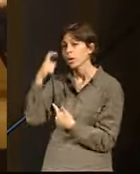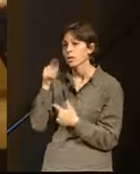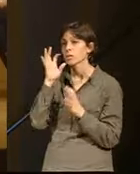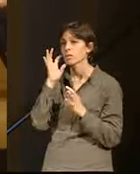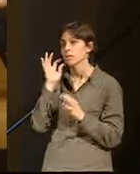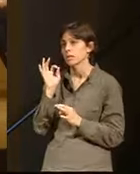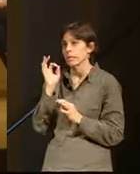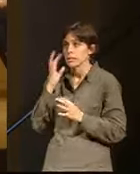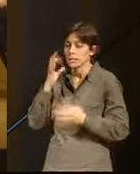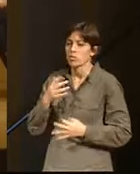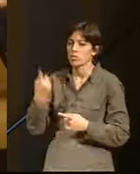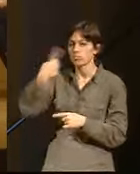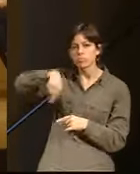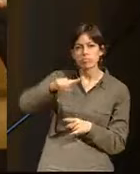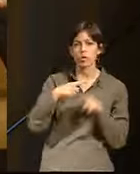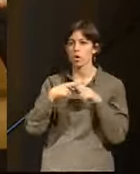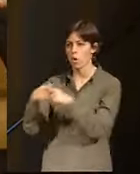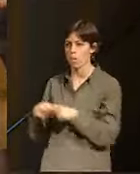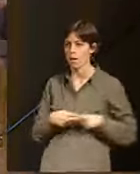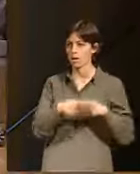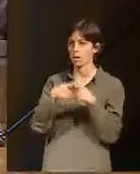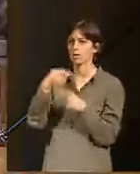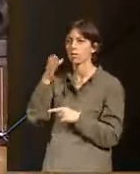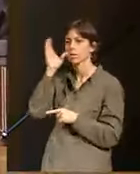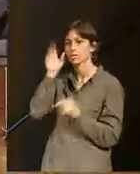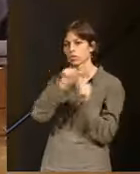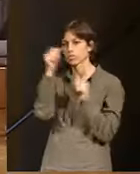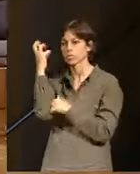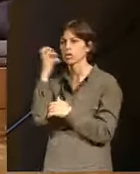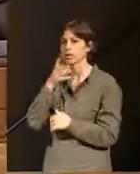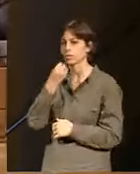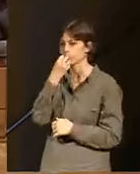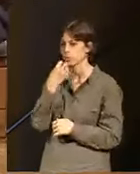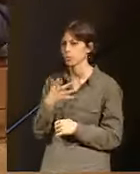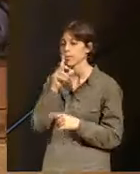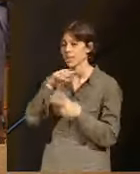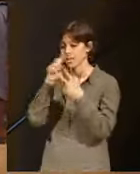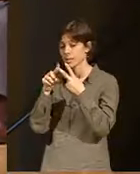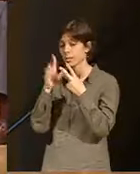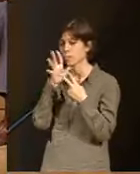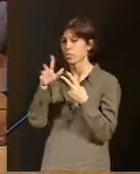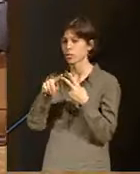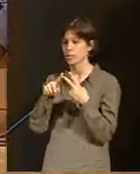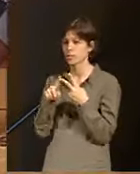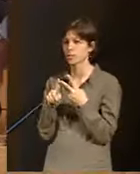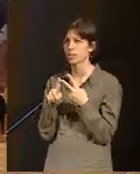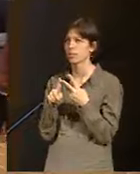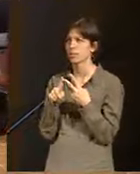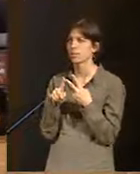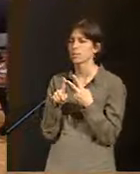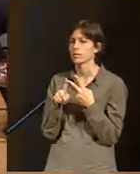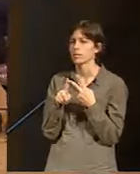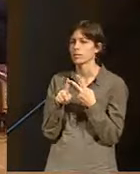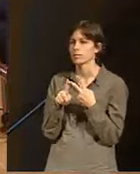compartiréis esto que os estoy diciendo. Y la segunda razón es porque creo que cuando uno le pregunta, bueno, ¿qué es esto de